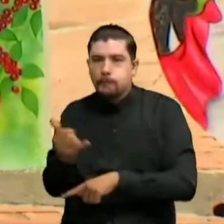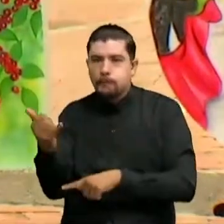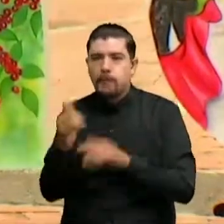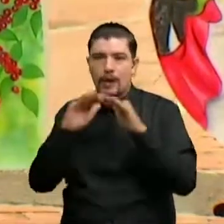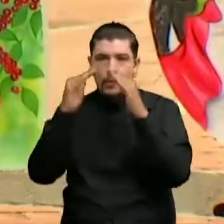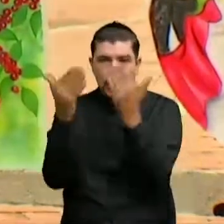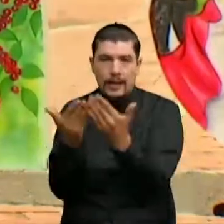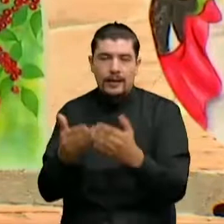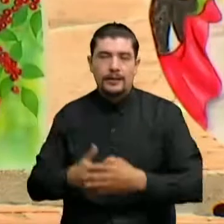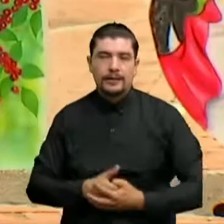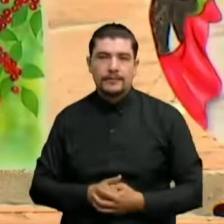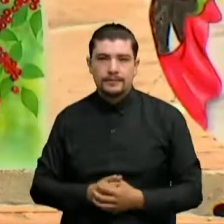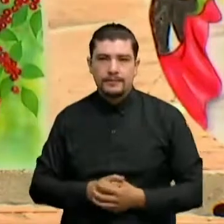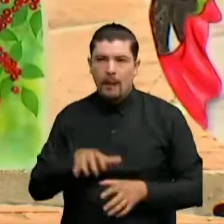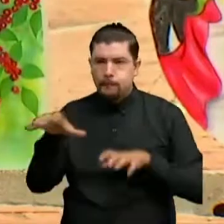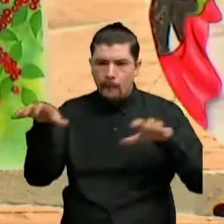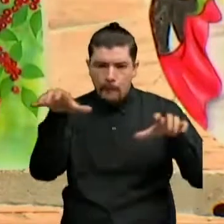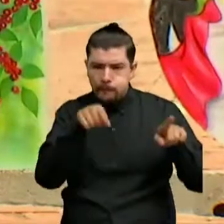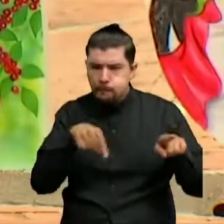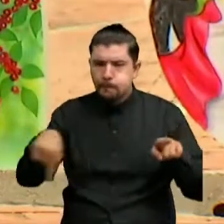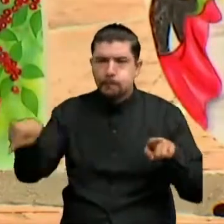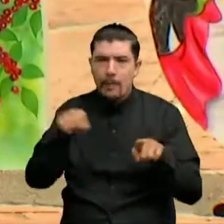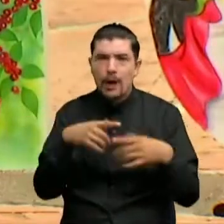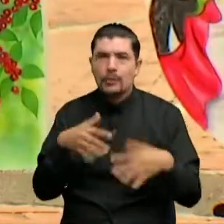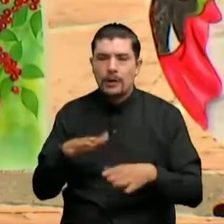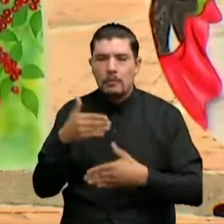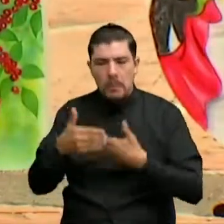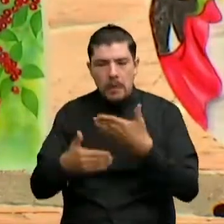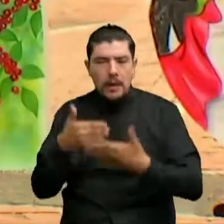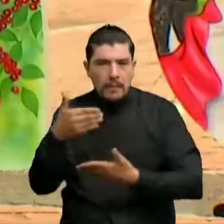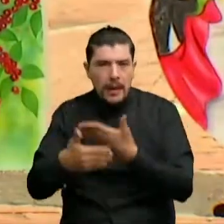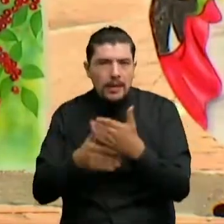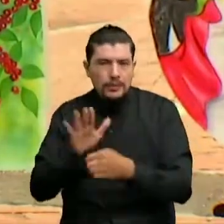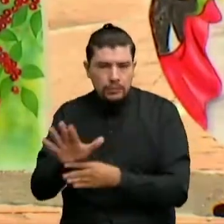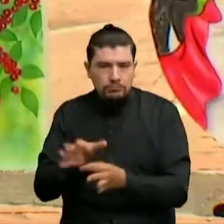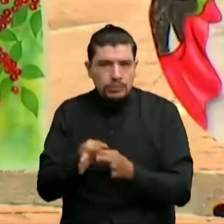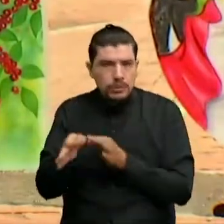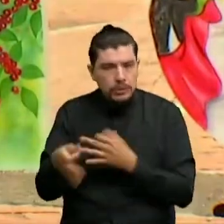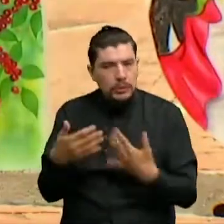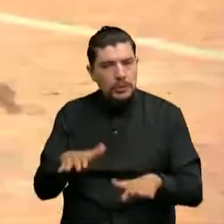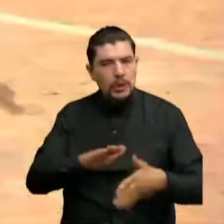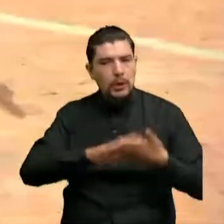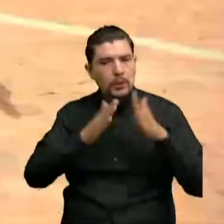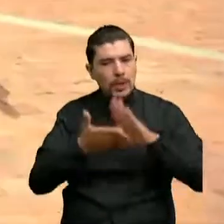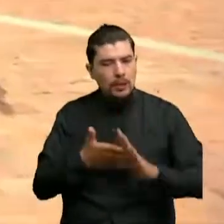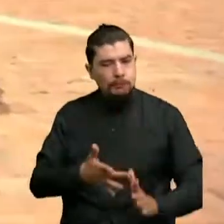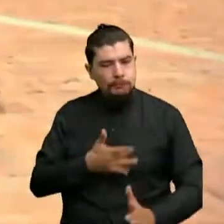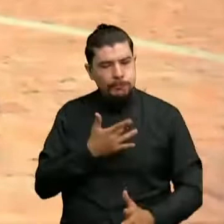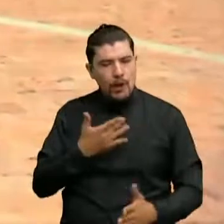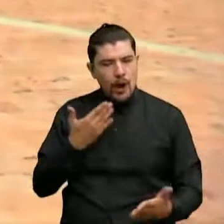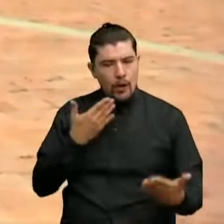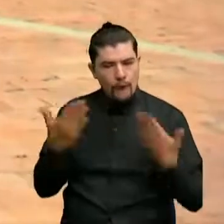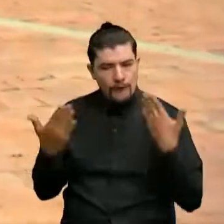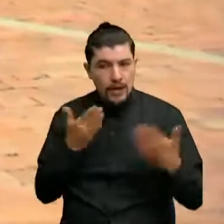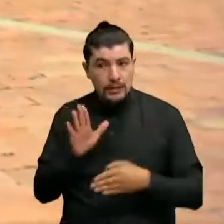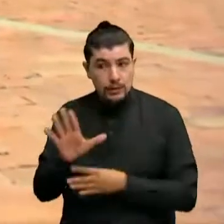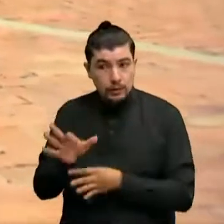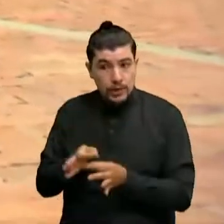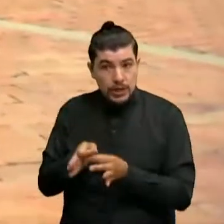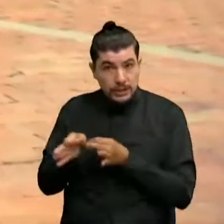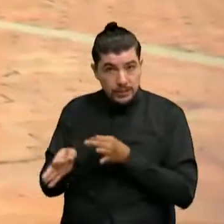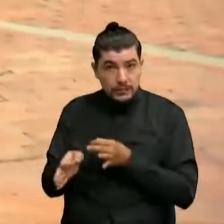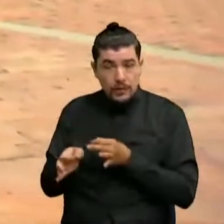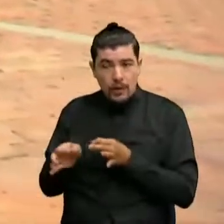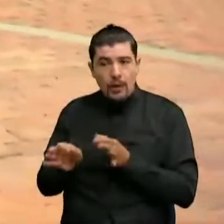Esos lugares hacen que poco a poco Los dramaloteros vayan recobrando la confianza De que su municipio O el casco urbano de su